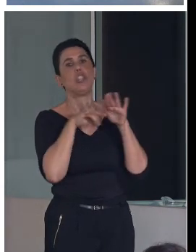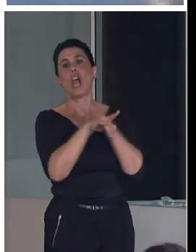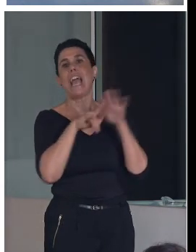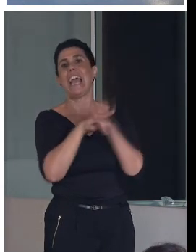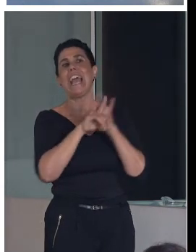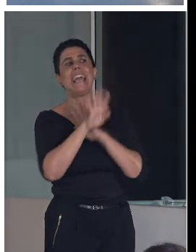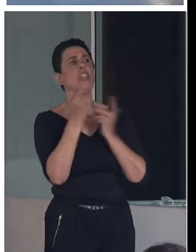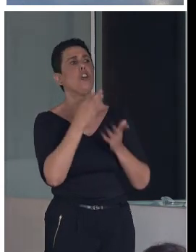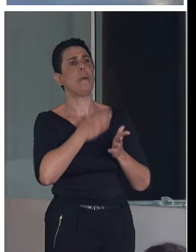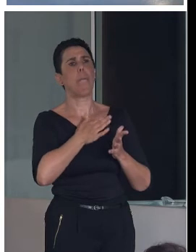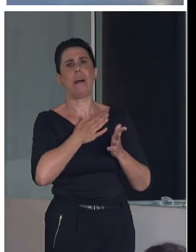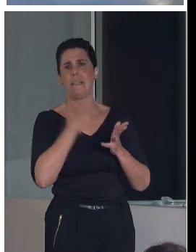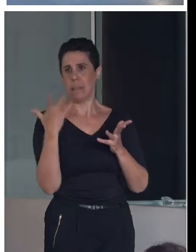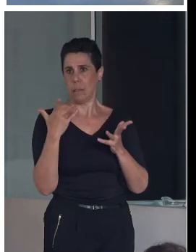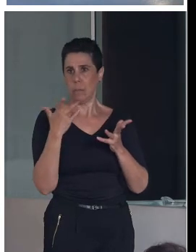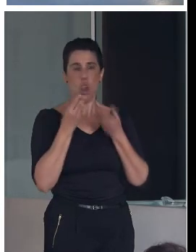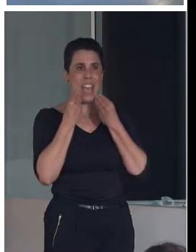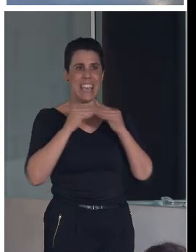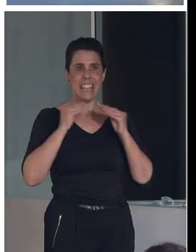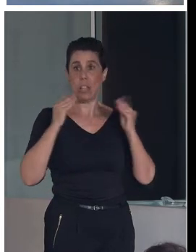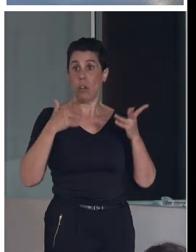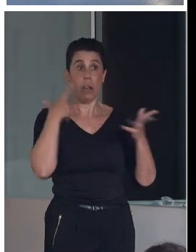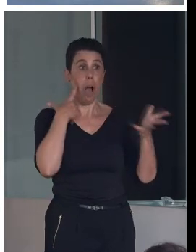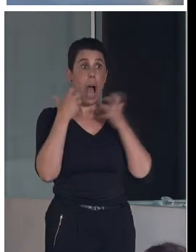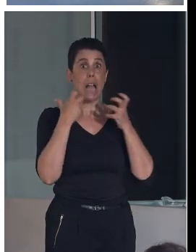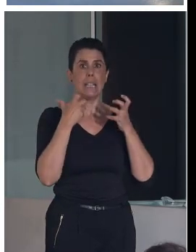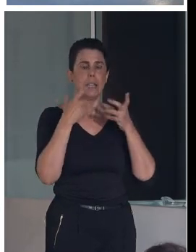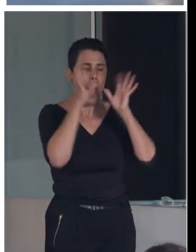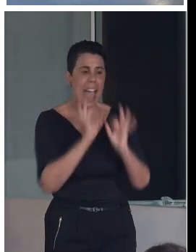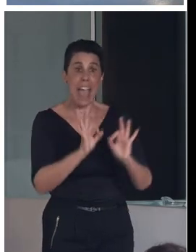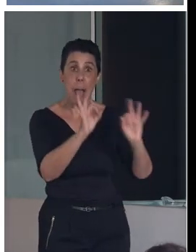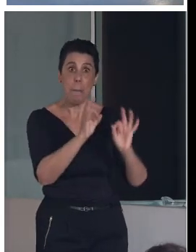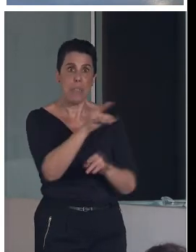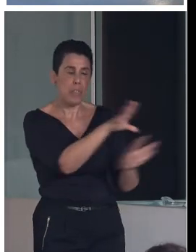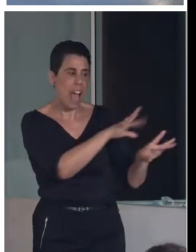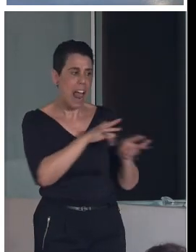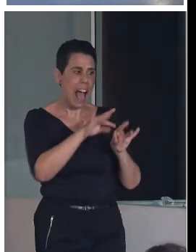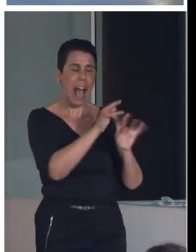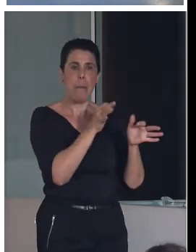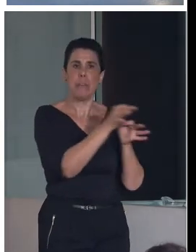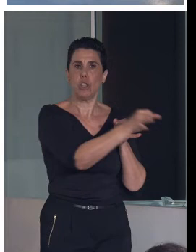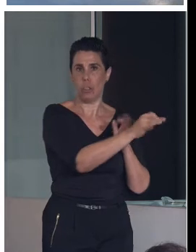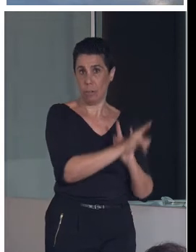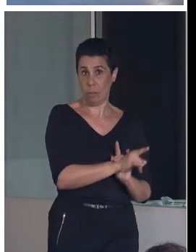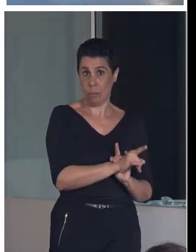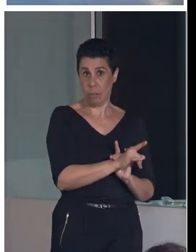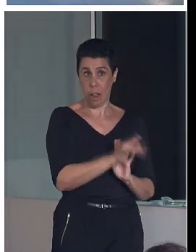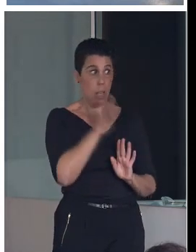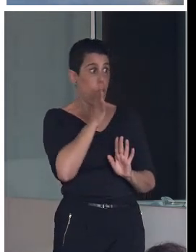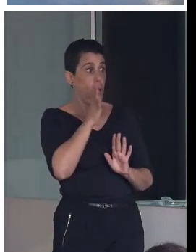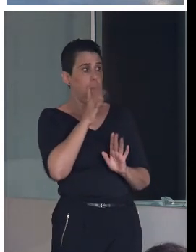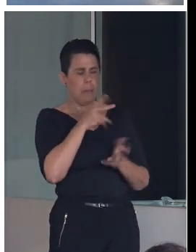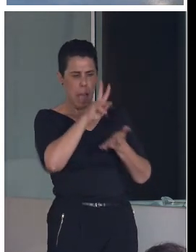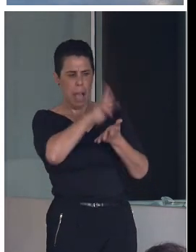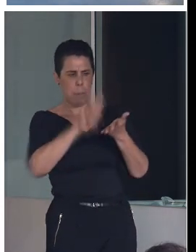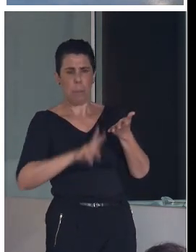artístico y natural especializados en ámbito rural. ¿Y por qué digo especializados? Porque este gestor, y os voy a leer un poco